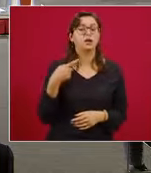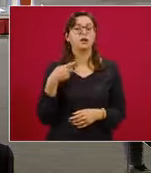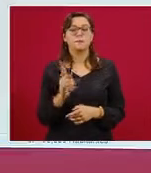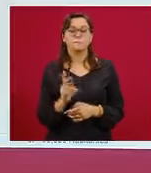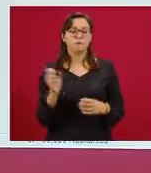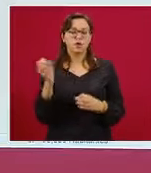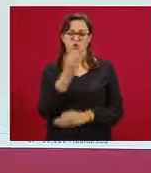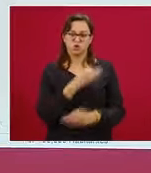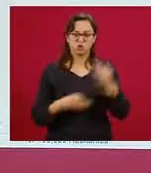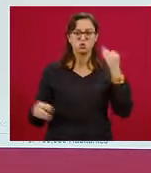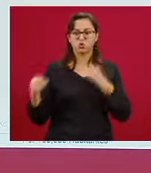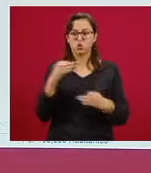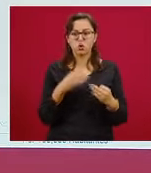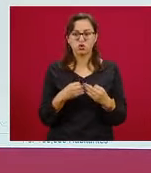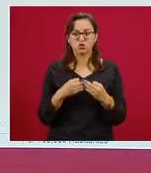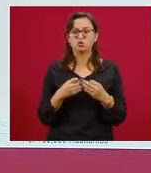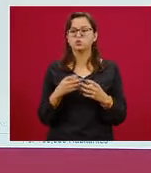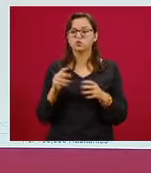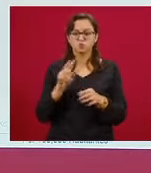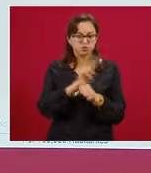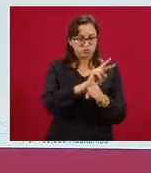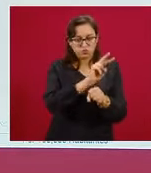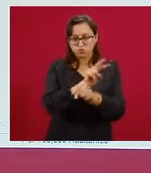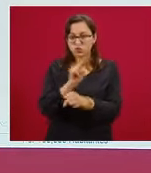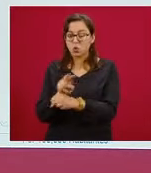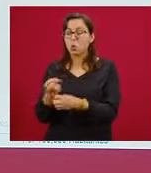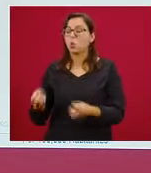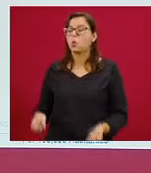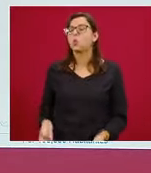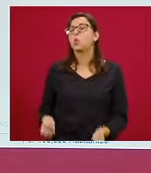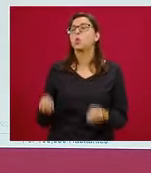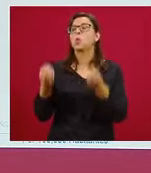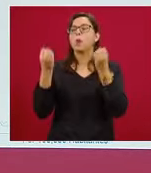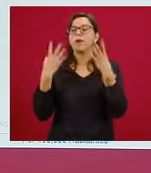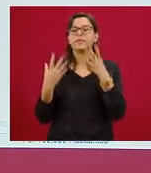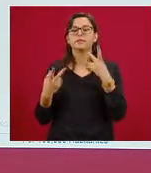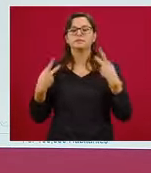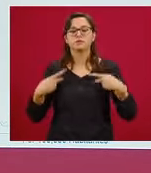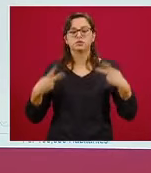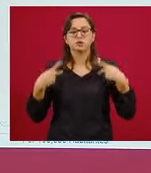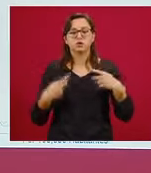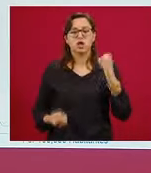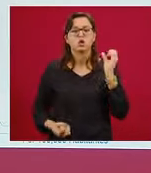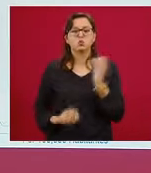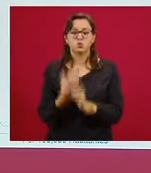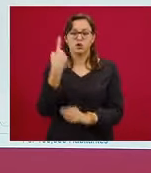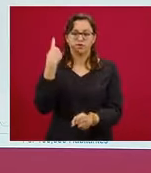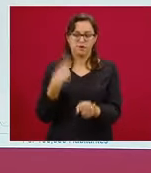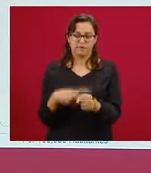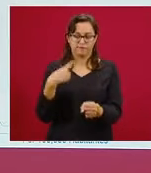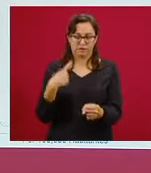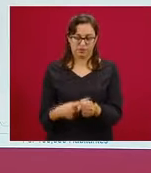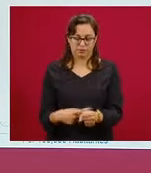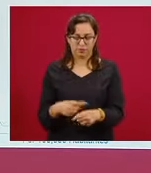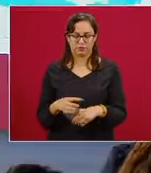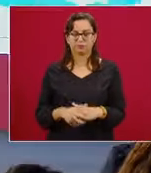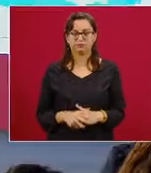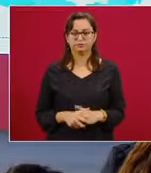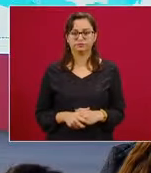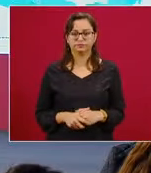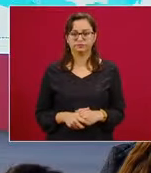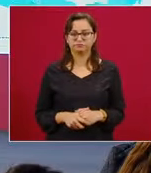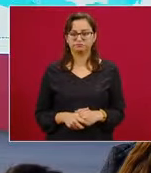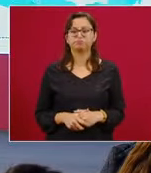considerando cuántos casos nuevos ocurren con respecto a personas que habitan en la entidad federativa.